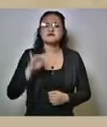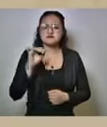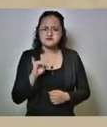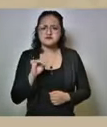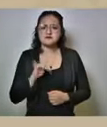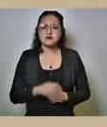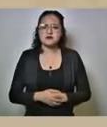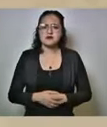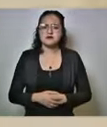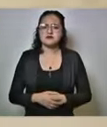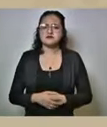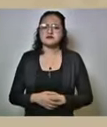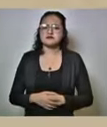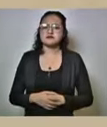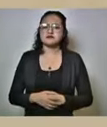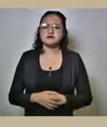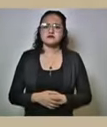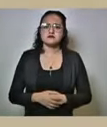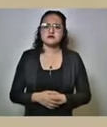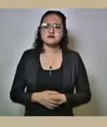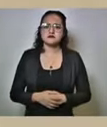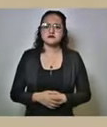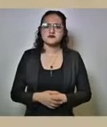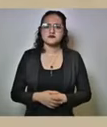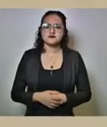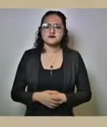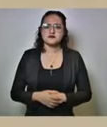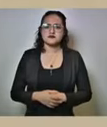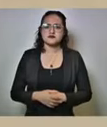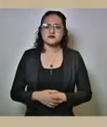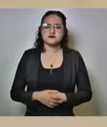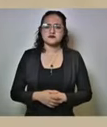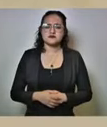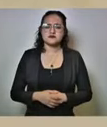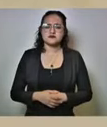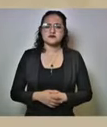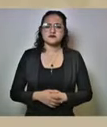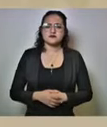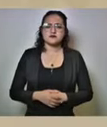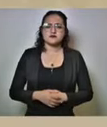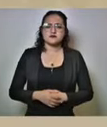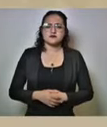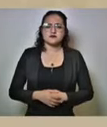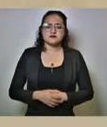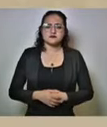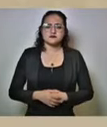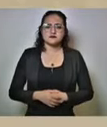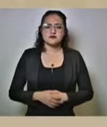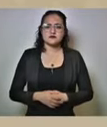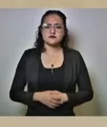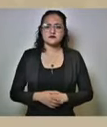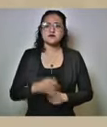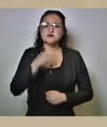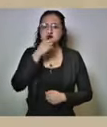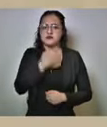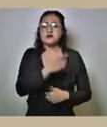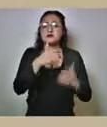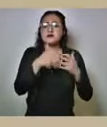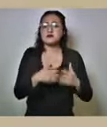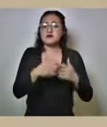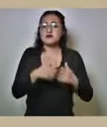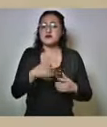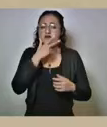diría yo que que este los empresarios requieren un gran apoyo